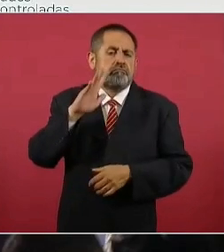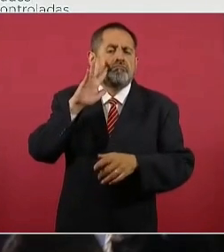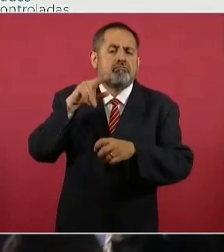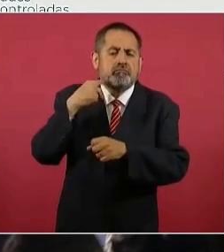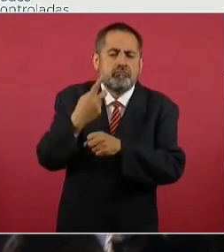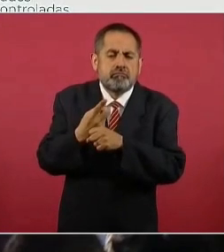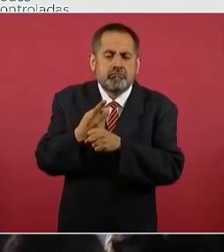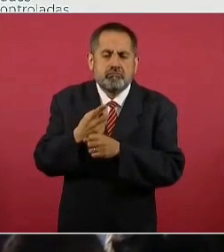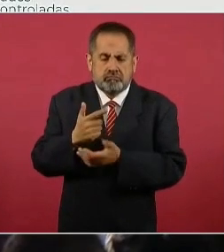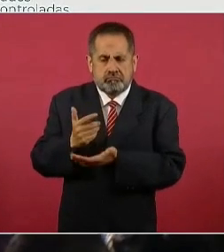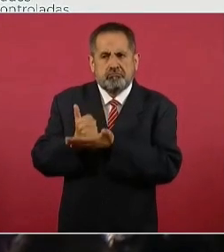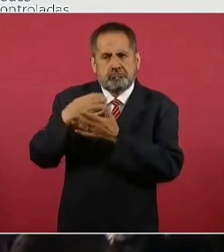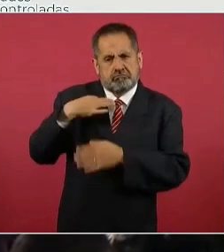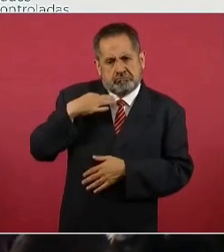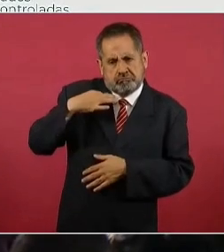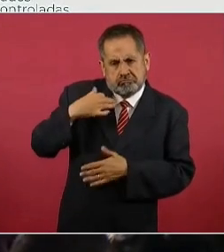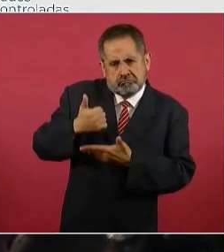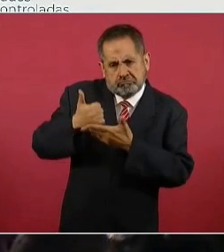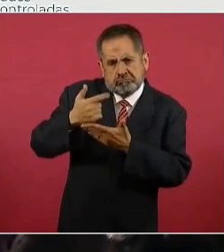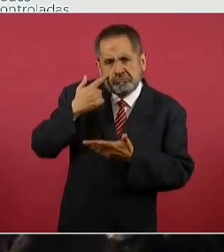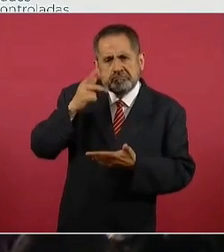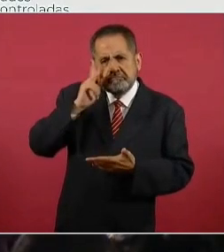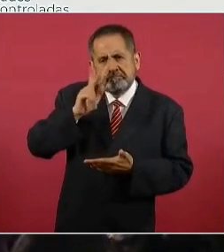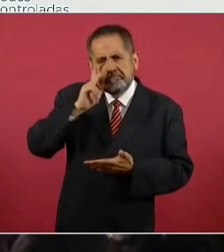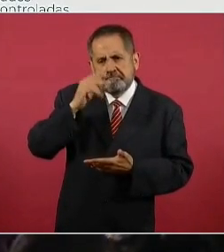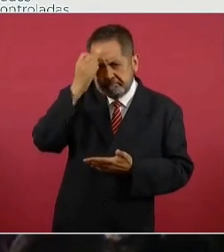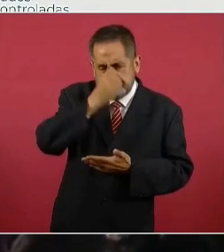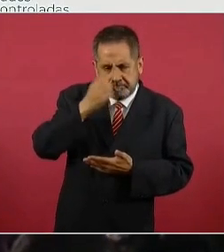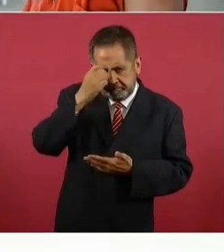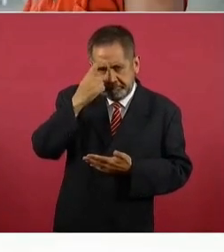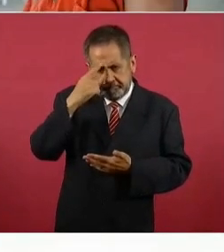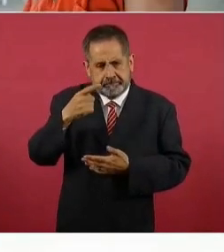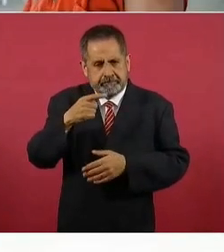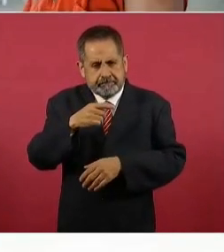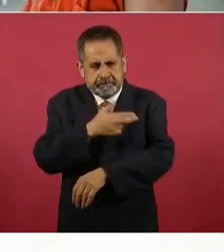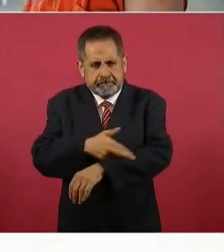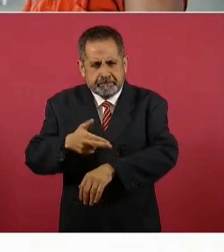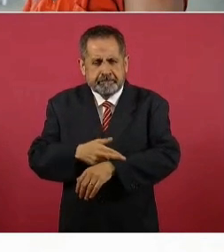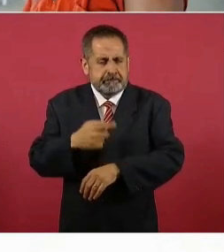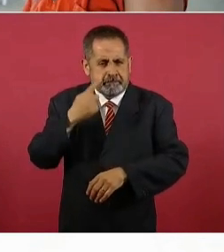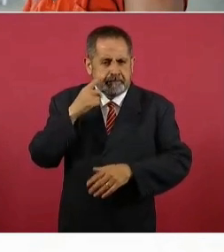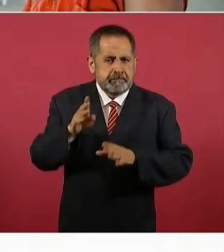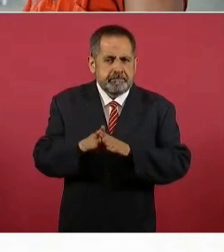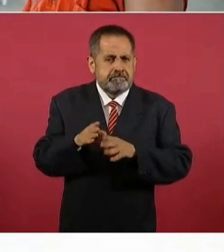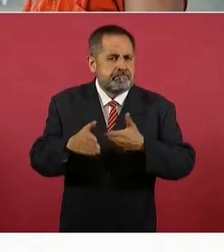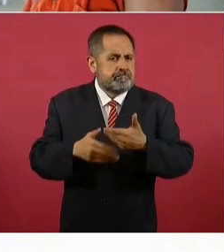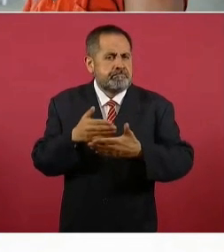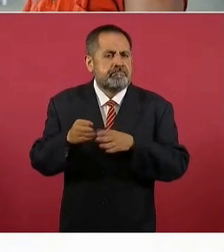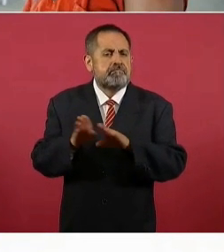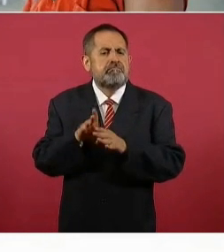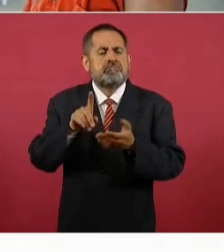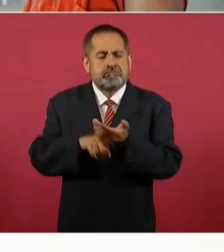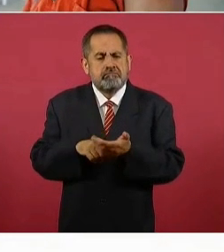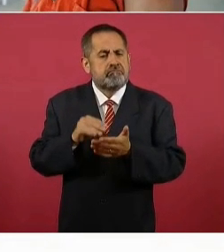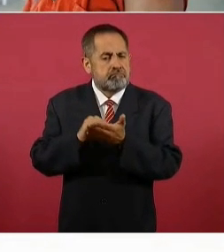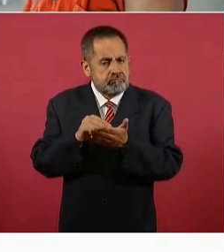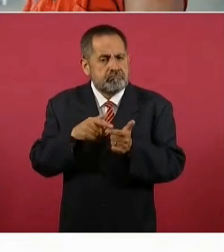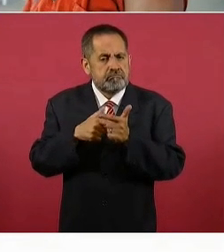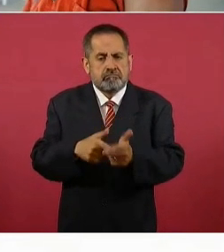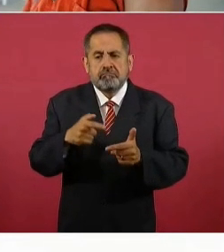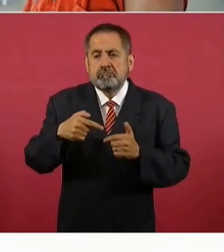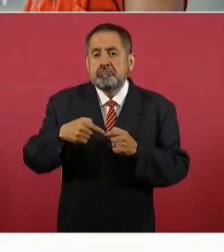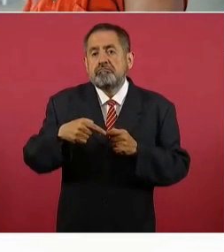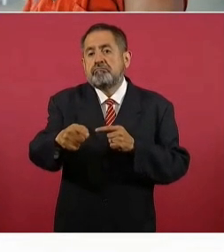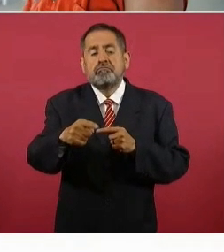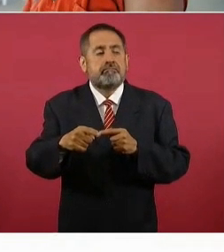del estudio clínico para podernos dirigir hacia la probable aprobación de uso de